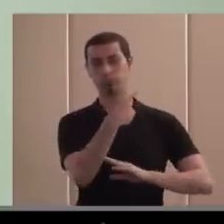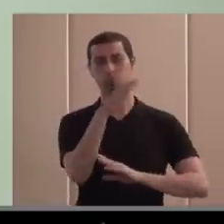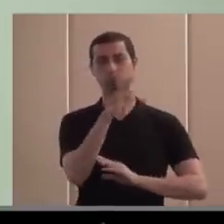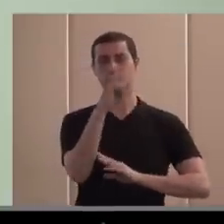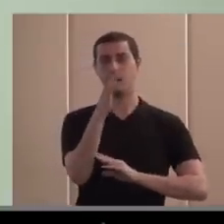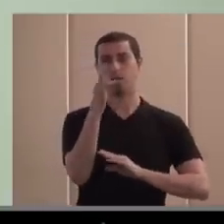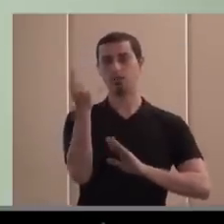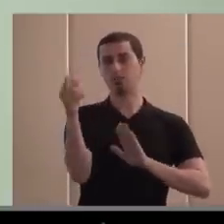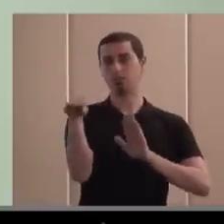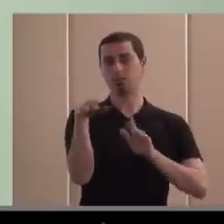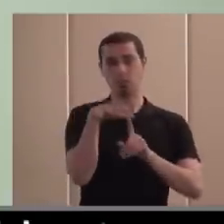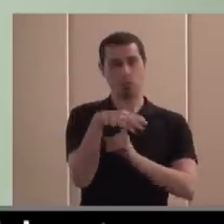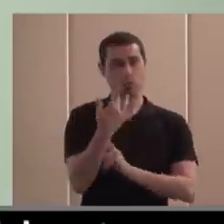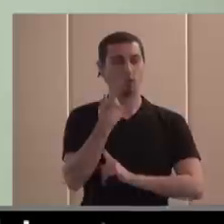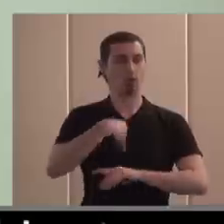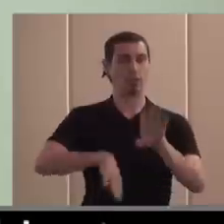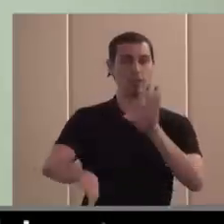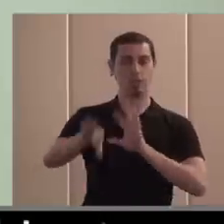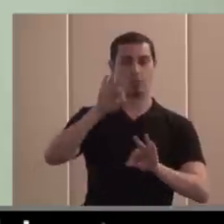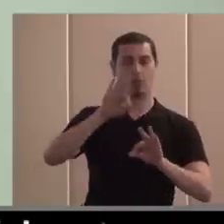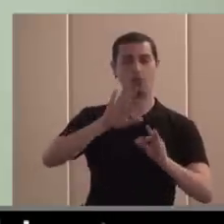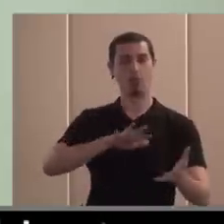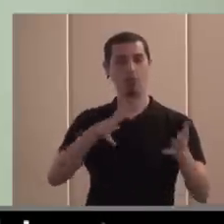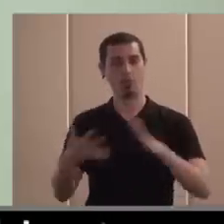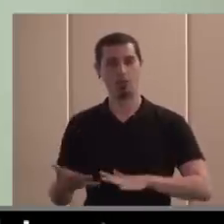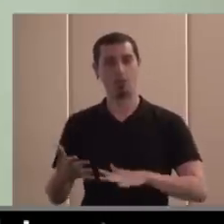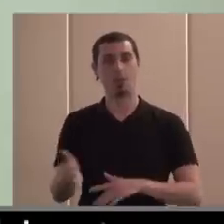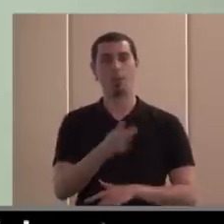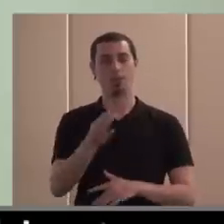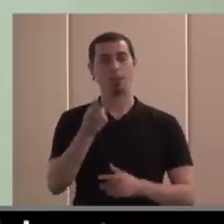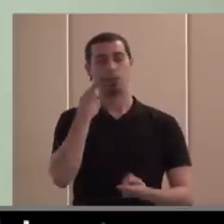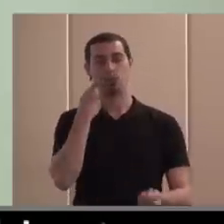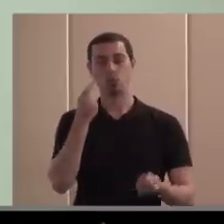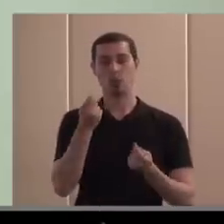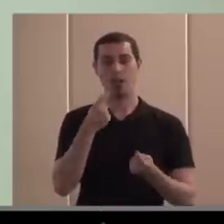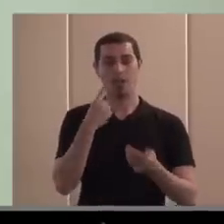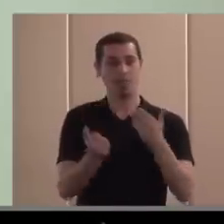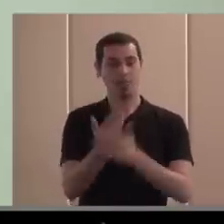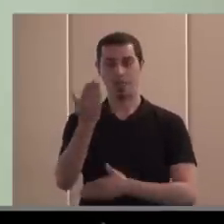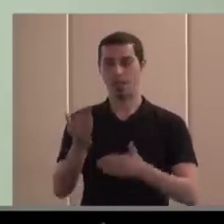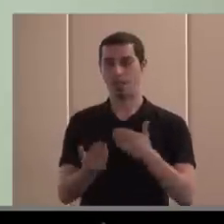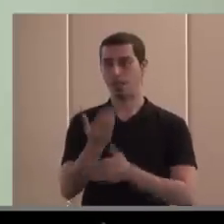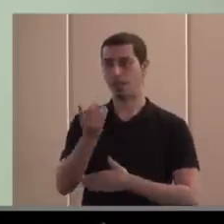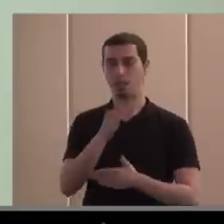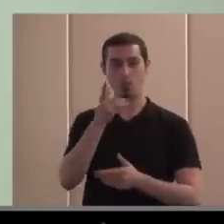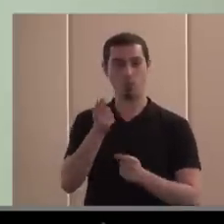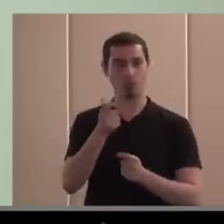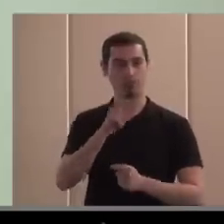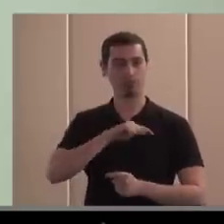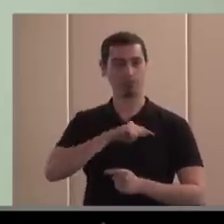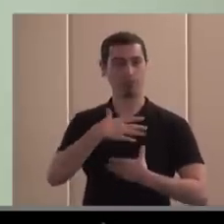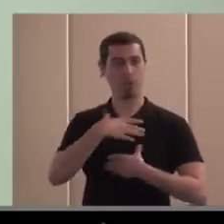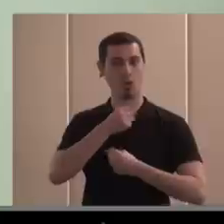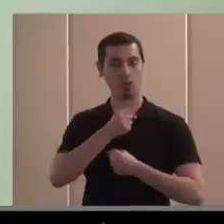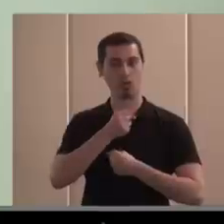acontecimientos, tomar decisiones y ejecutar y estar pendientes del día a día, que llega a ser agobiante y a veces nos